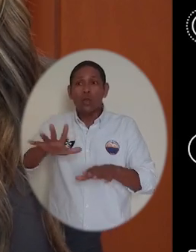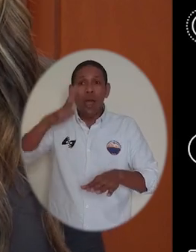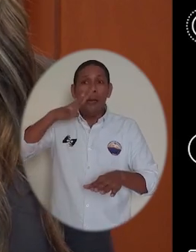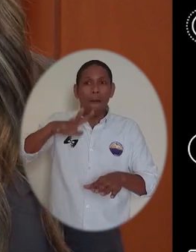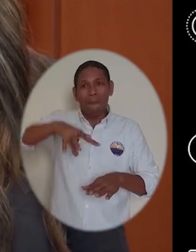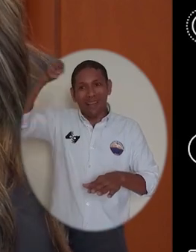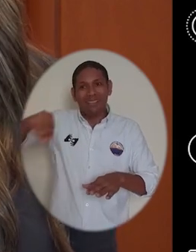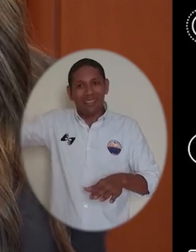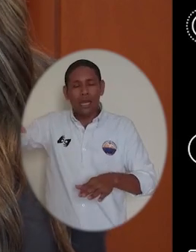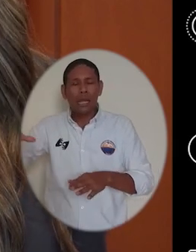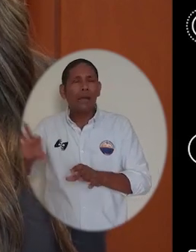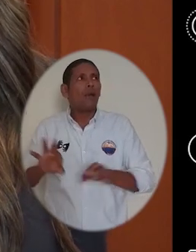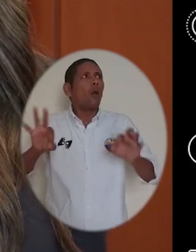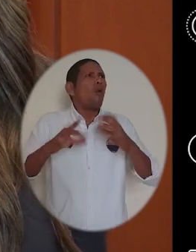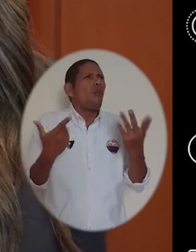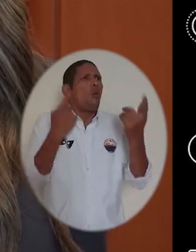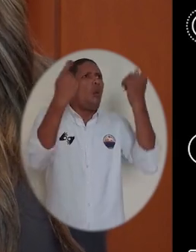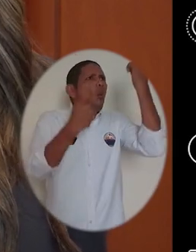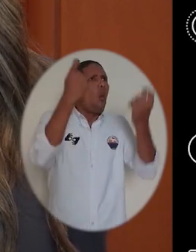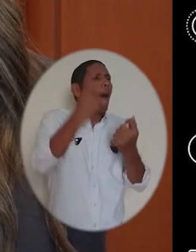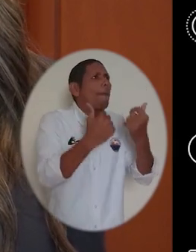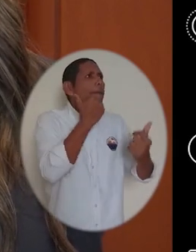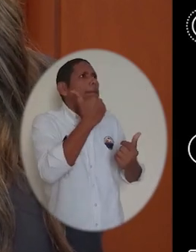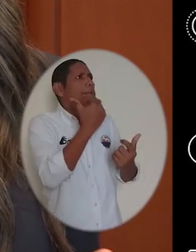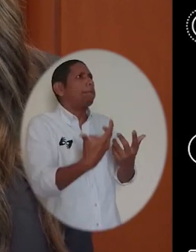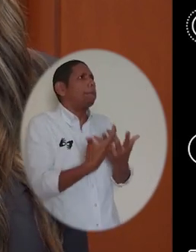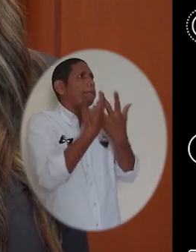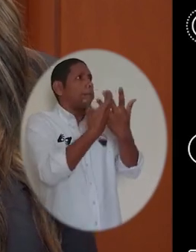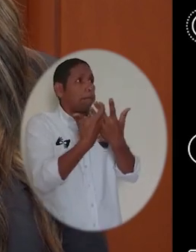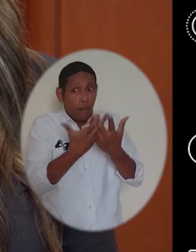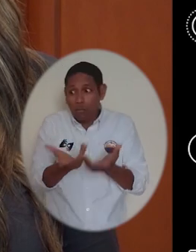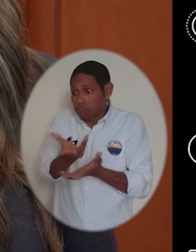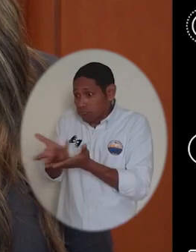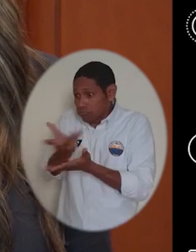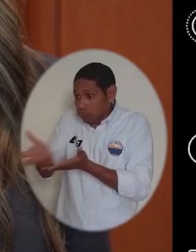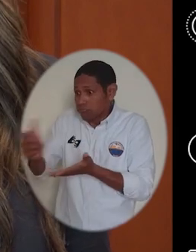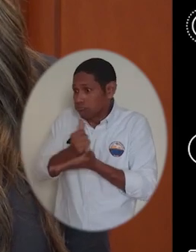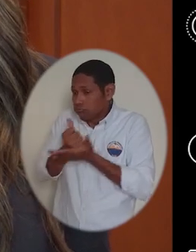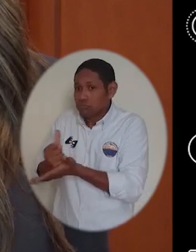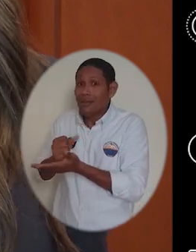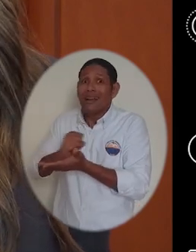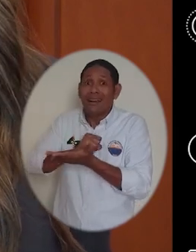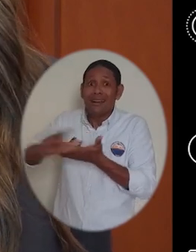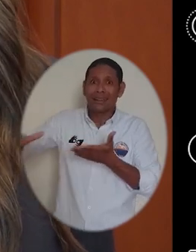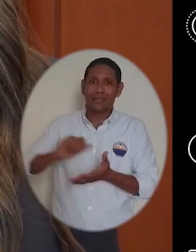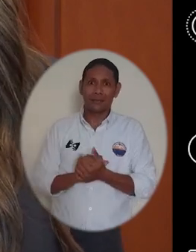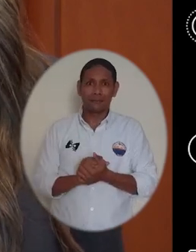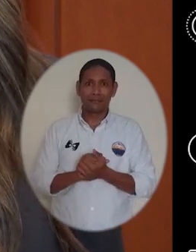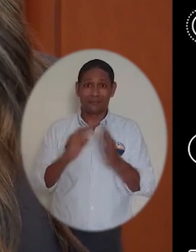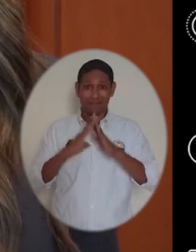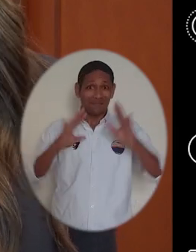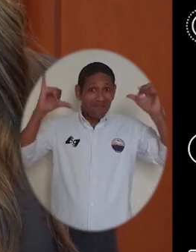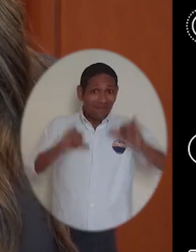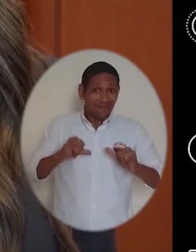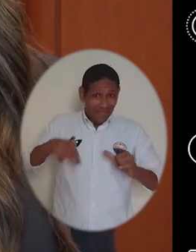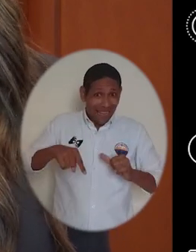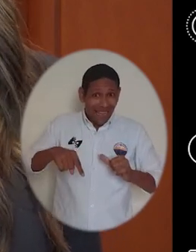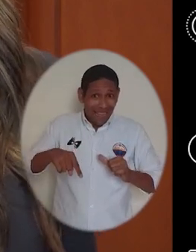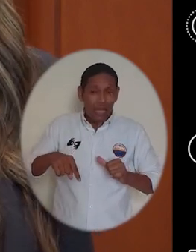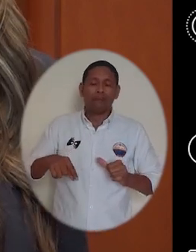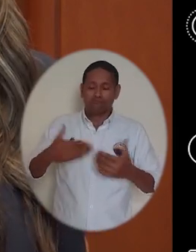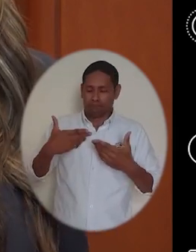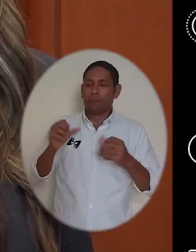los magdalenenses un paquete de servicios orientados a la asesoría contable y tributaria especializada de forma gratuita.